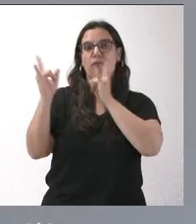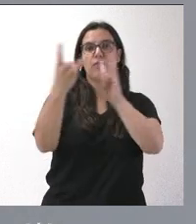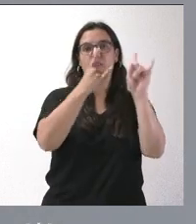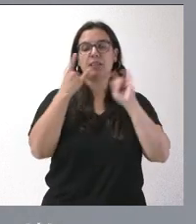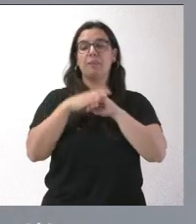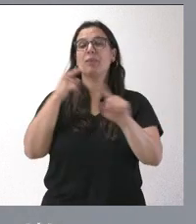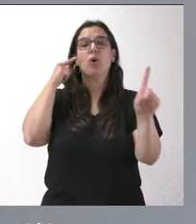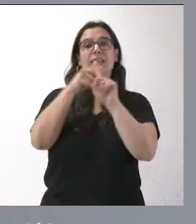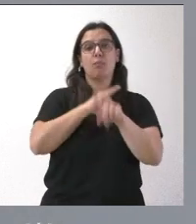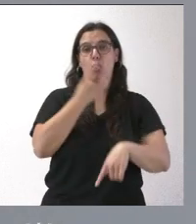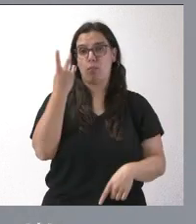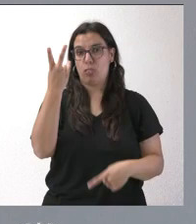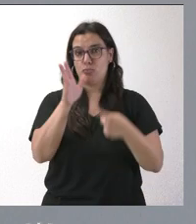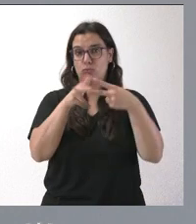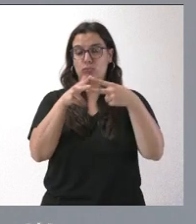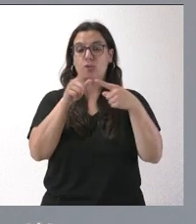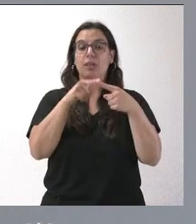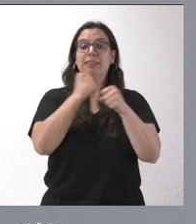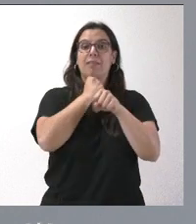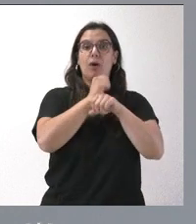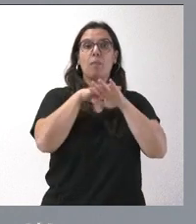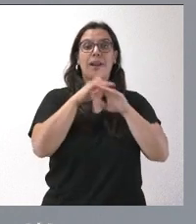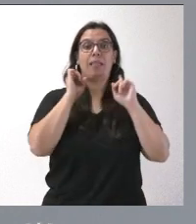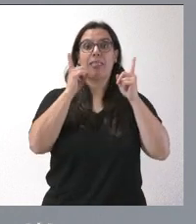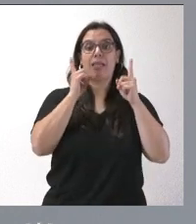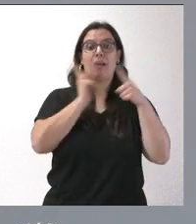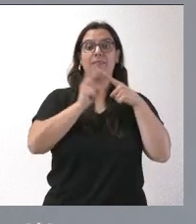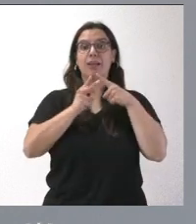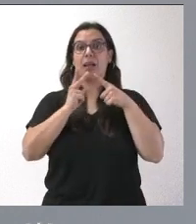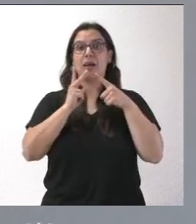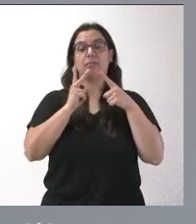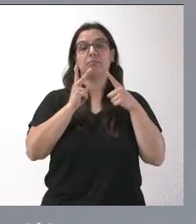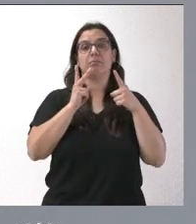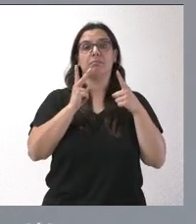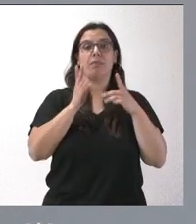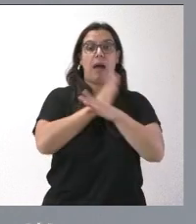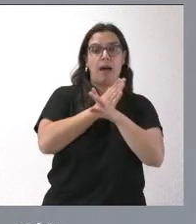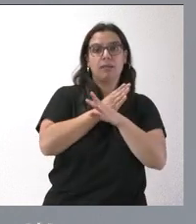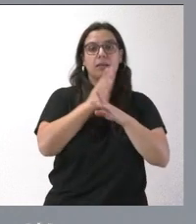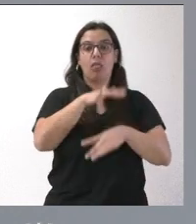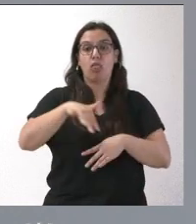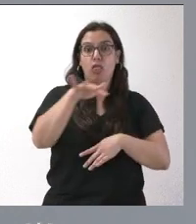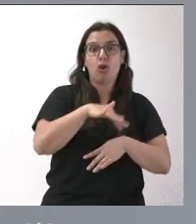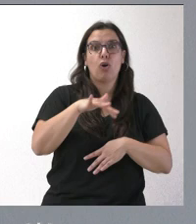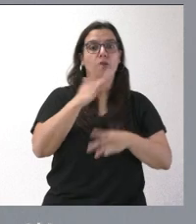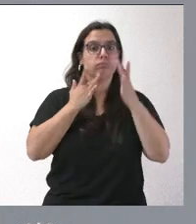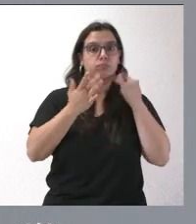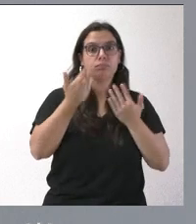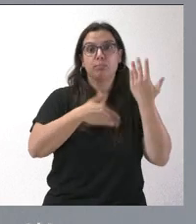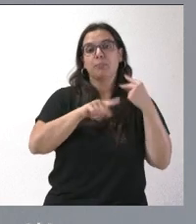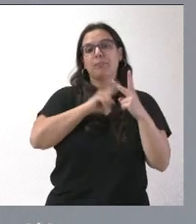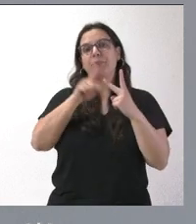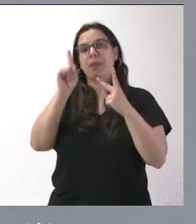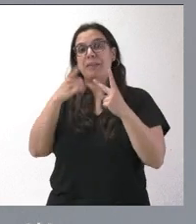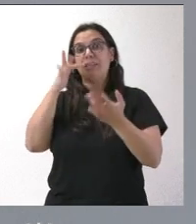un doble objetivo, tanto a los trabajos preventivos en cada una de las zonas asignadas como a la extinción de